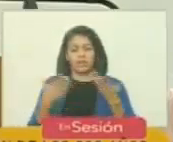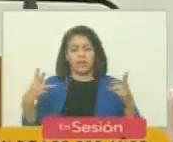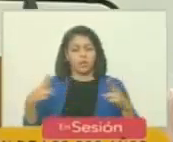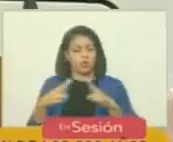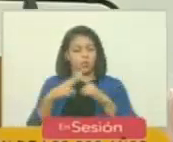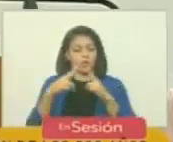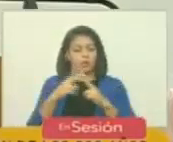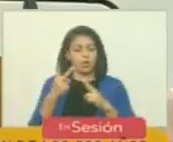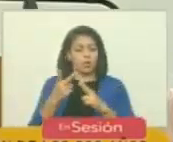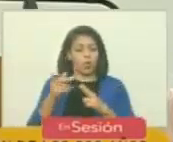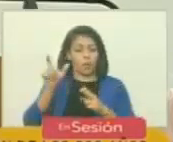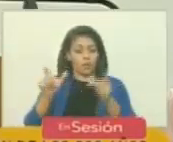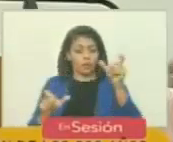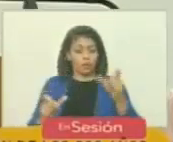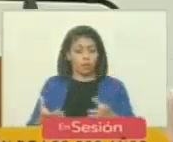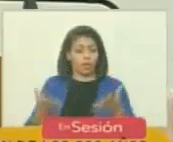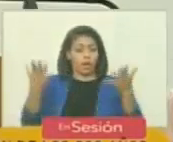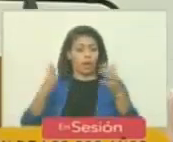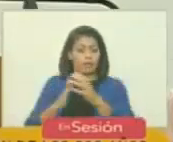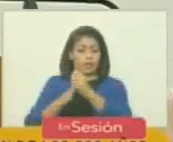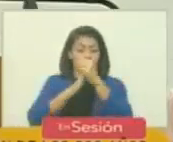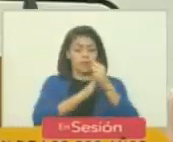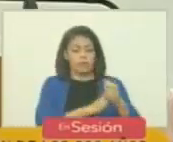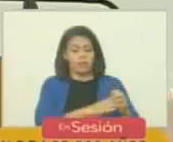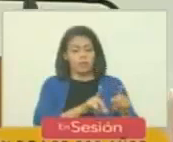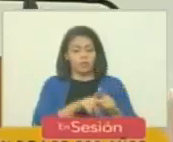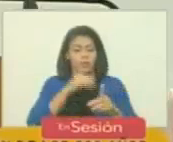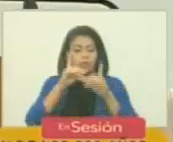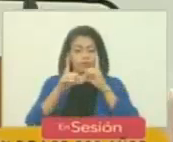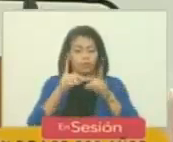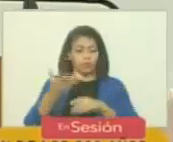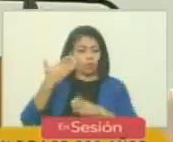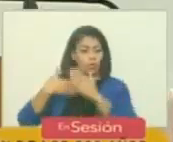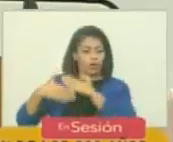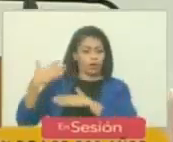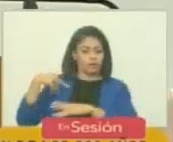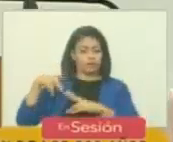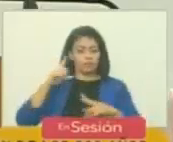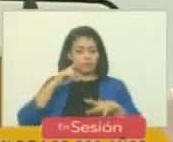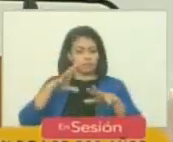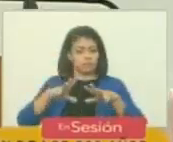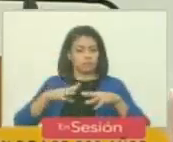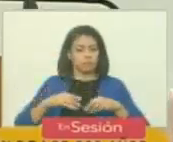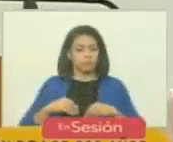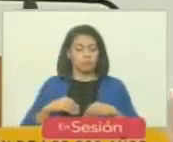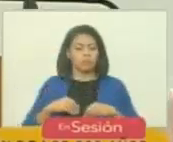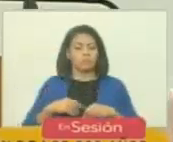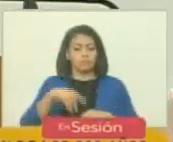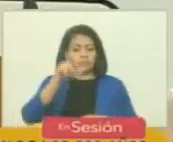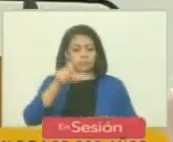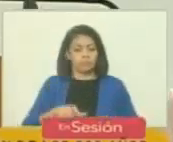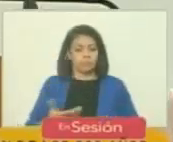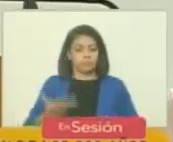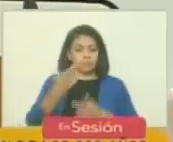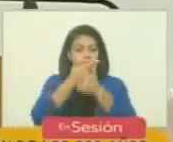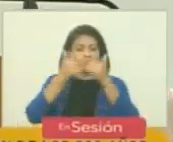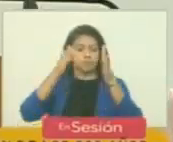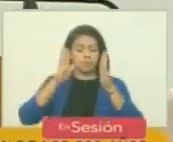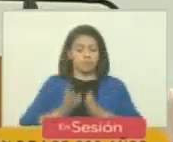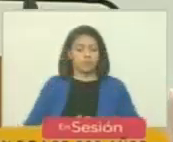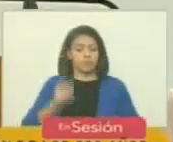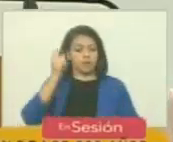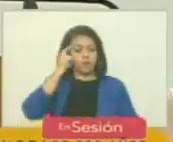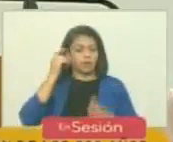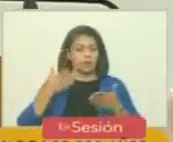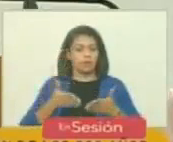encuentro de dos gigantes se trató también como lo discutimos en el punto anterior del reconocimiento a esa figura excepcional que es el libertador el día de